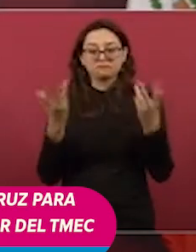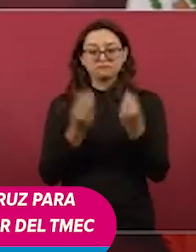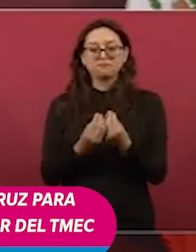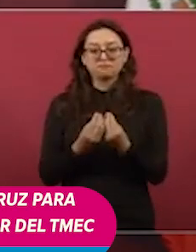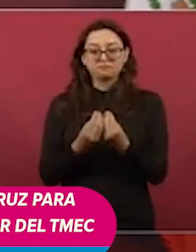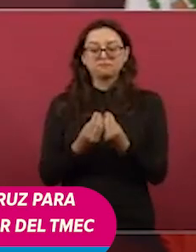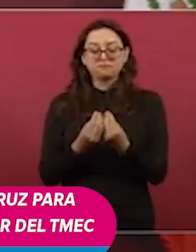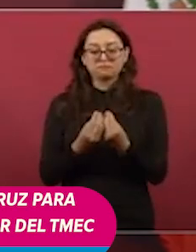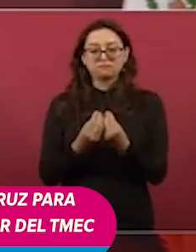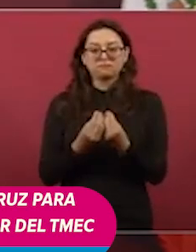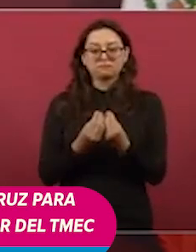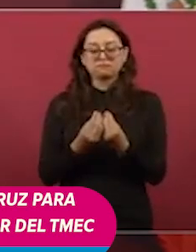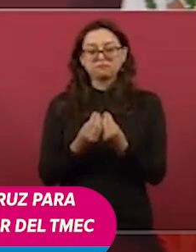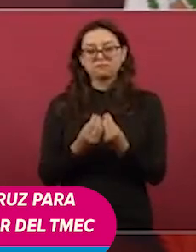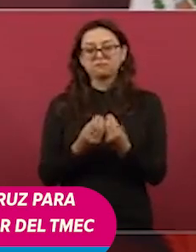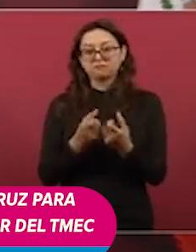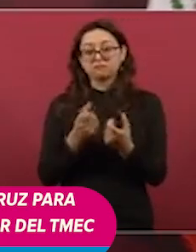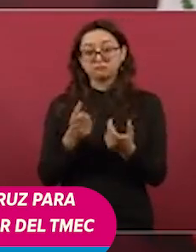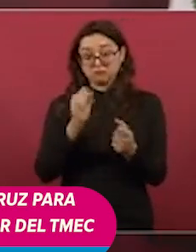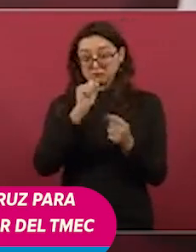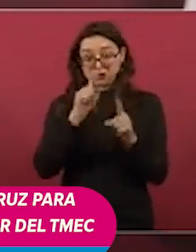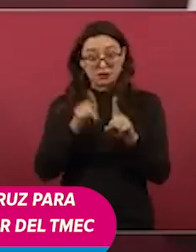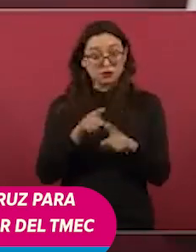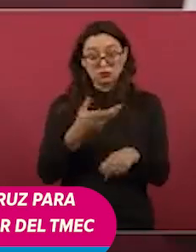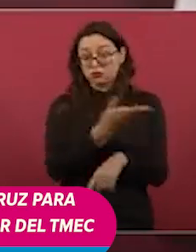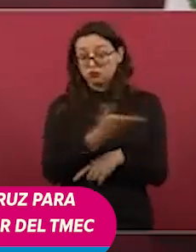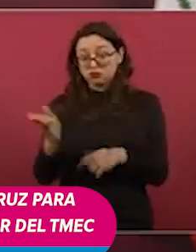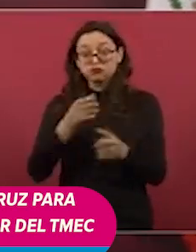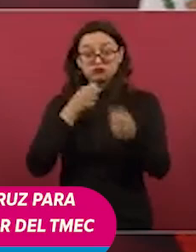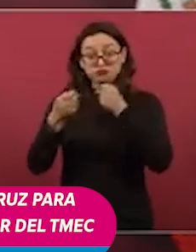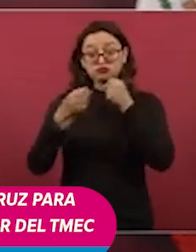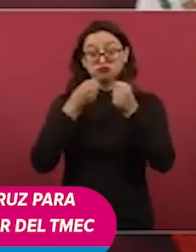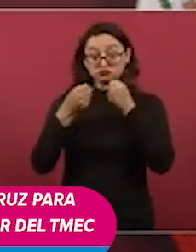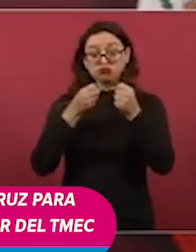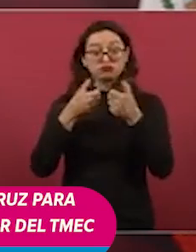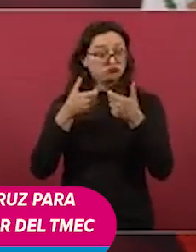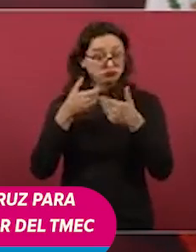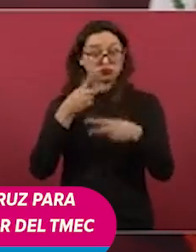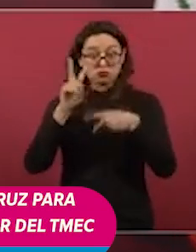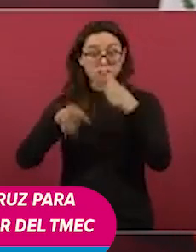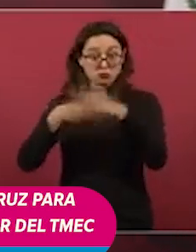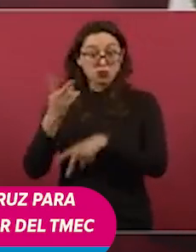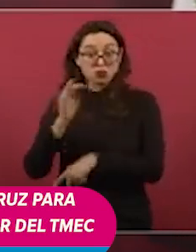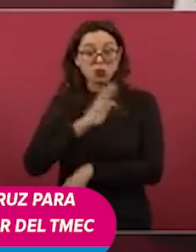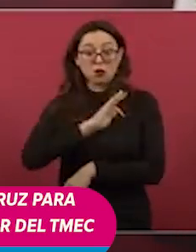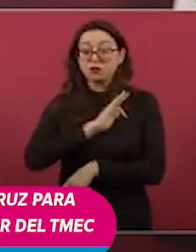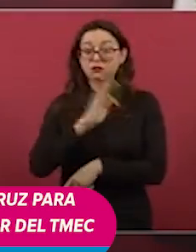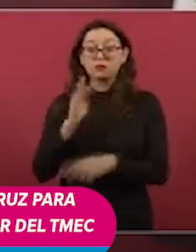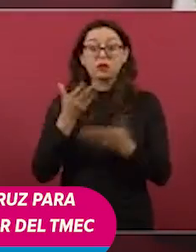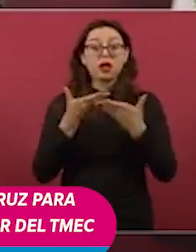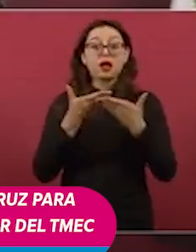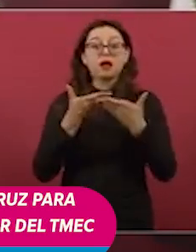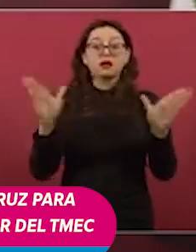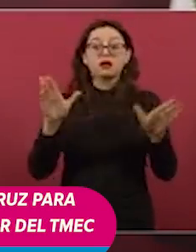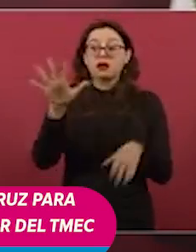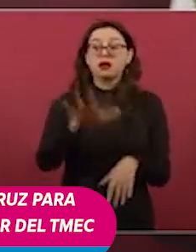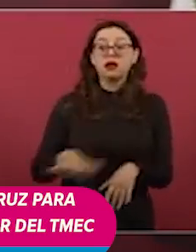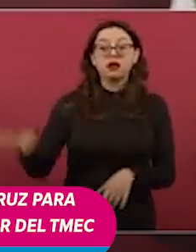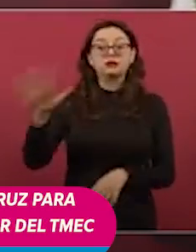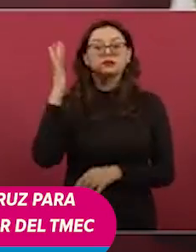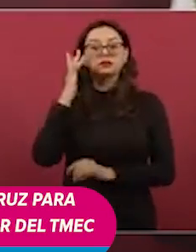van a estar medios de información abierta en San Juan de Ulua,